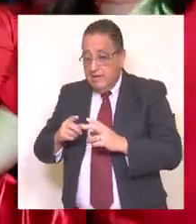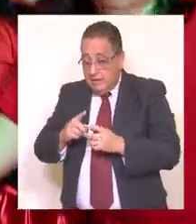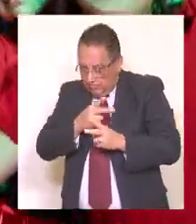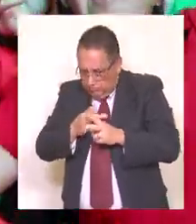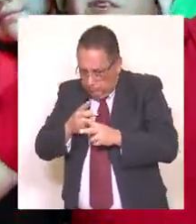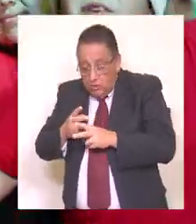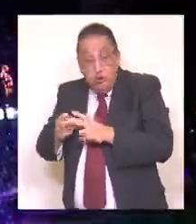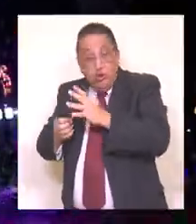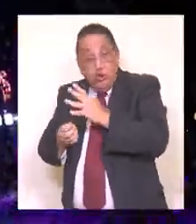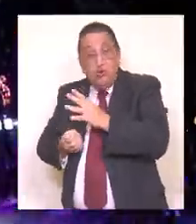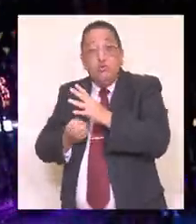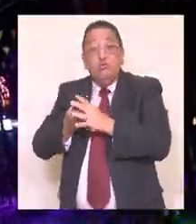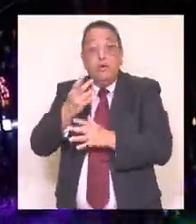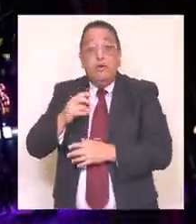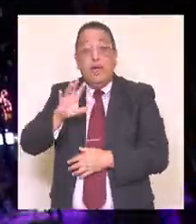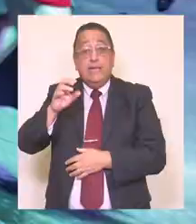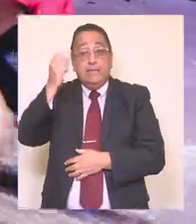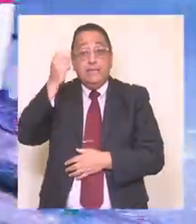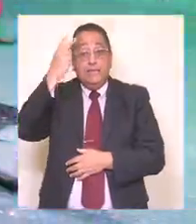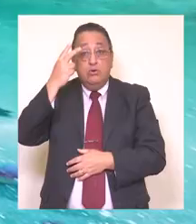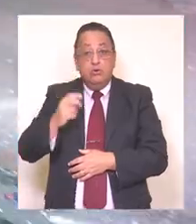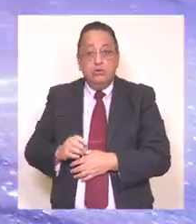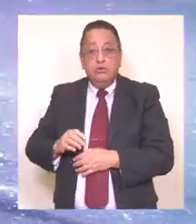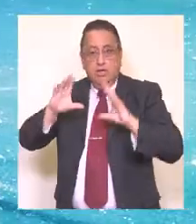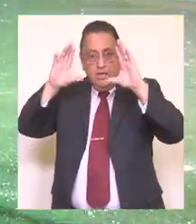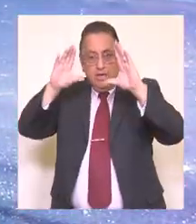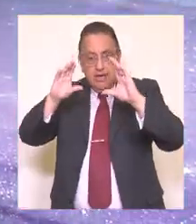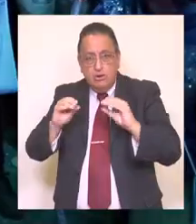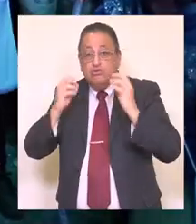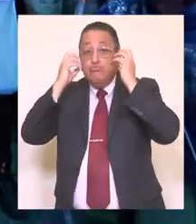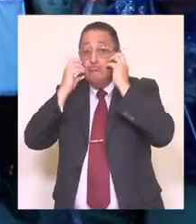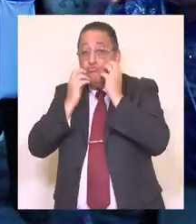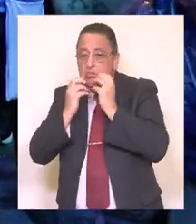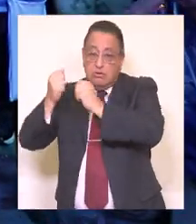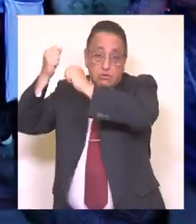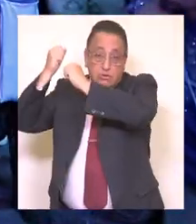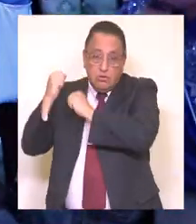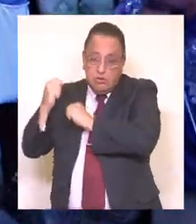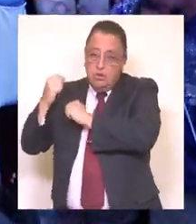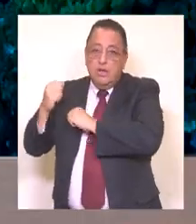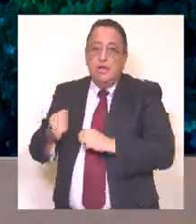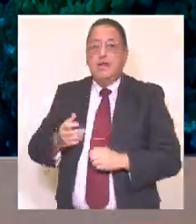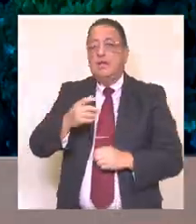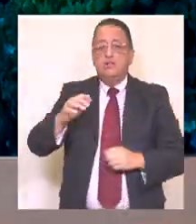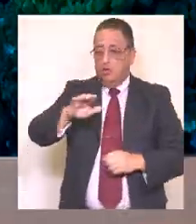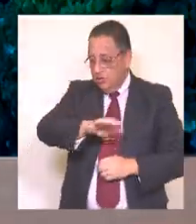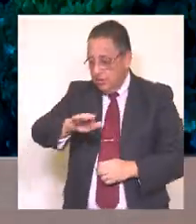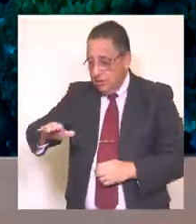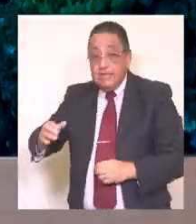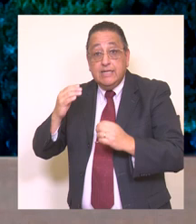disfrutar de la alegría inmensa de la familia y especialmente de sus niños y niñas. A continuación,